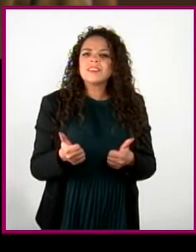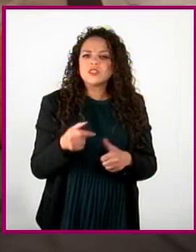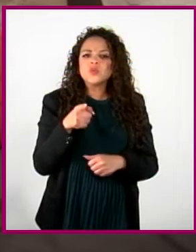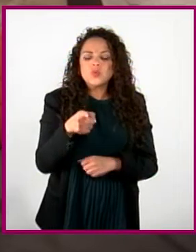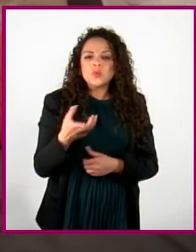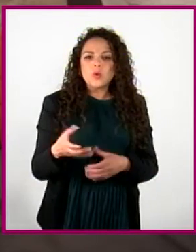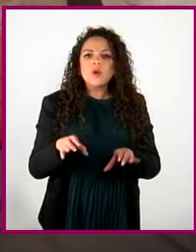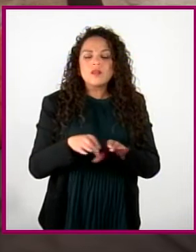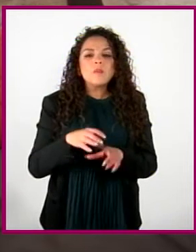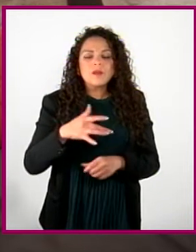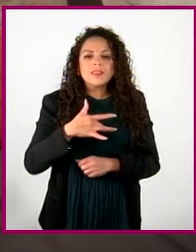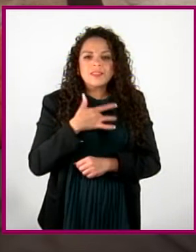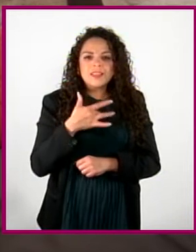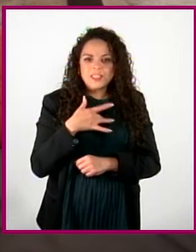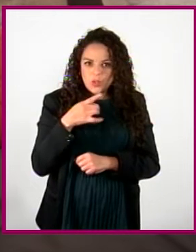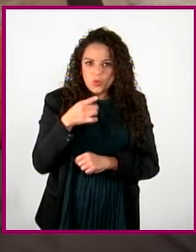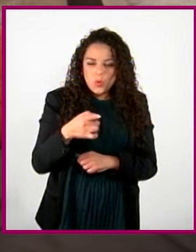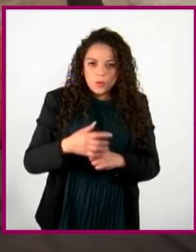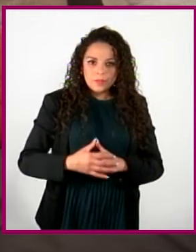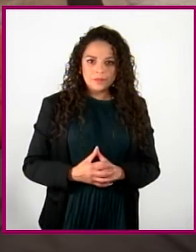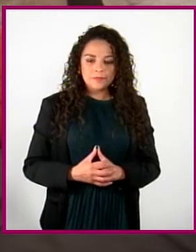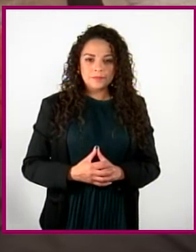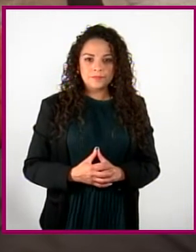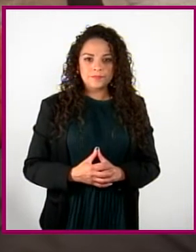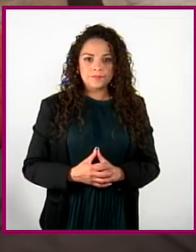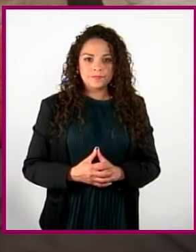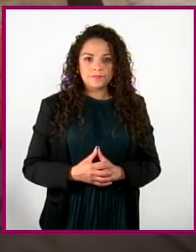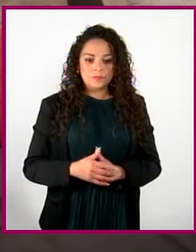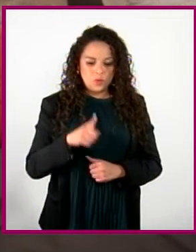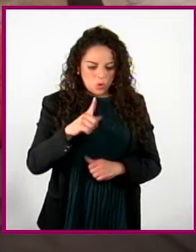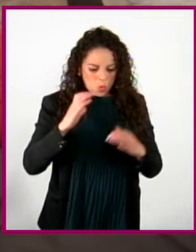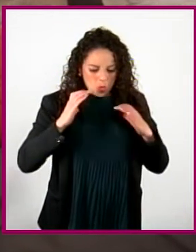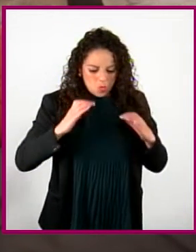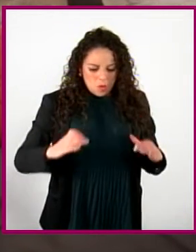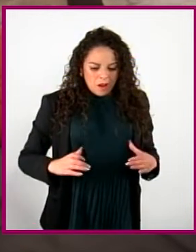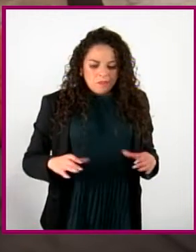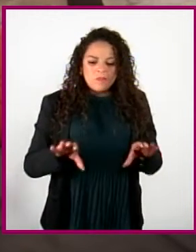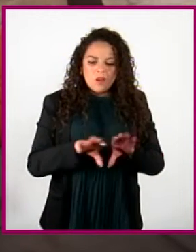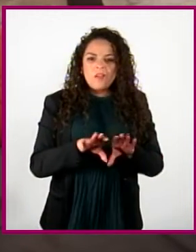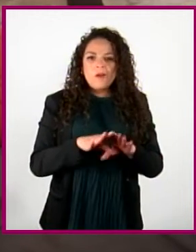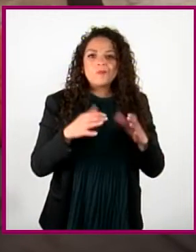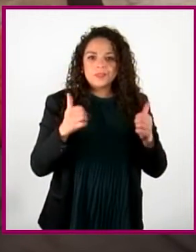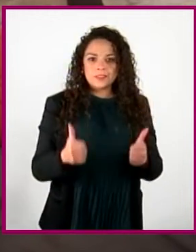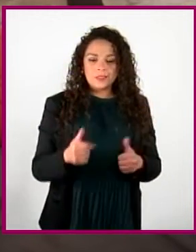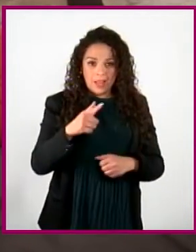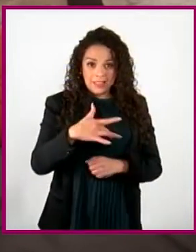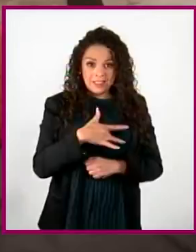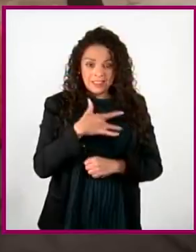cómo está tu cuerpo y si hay partes tensas.